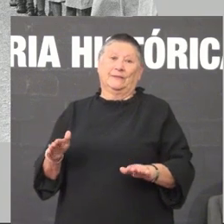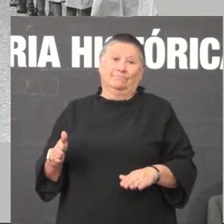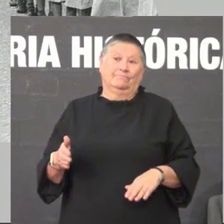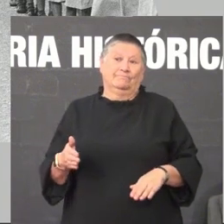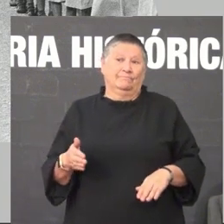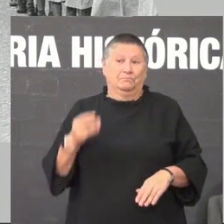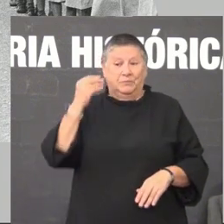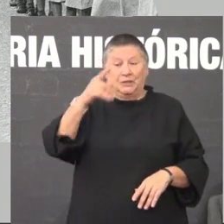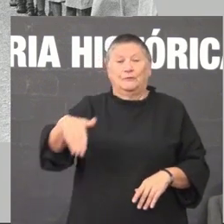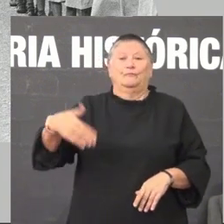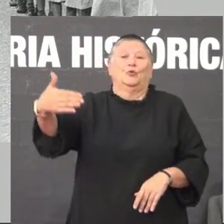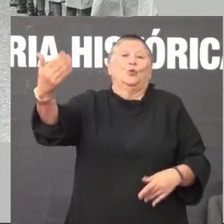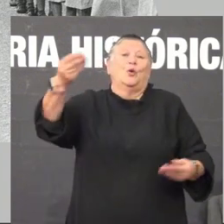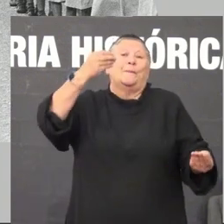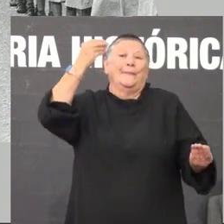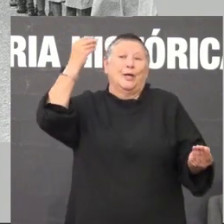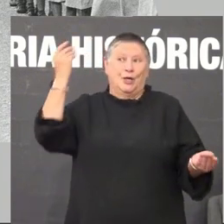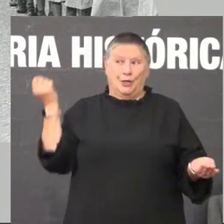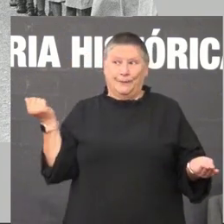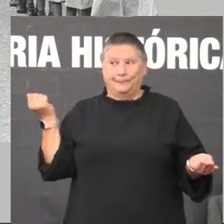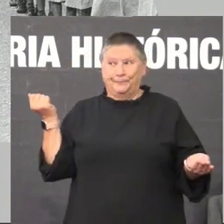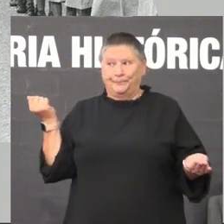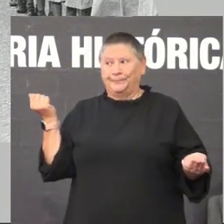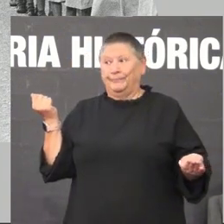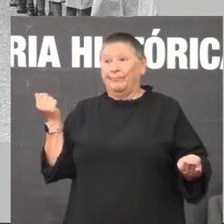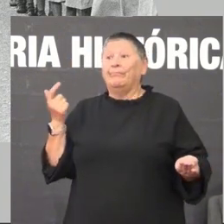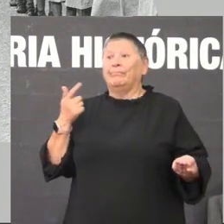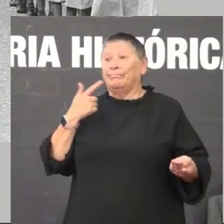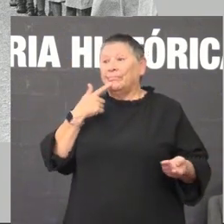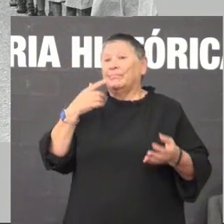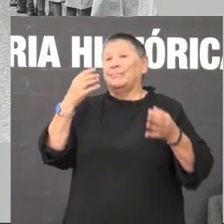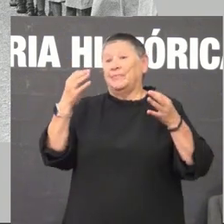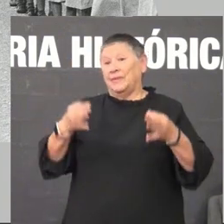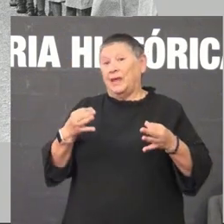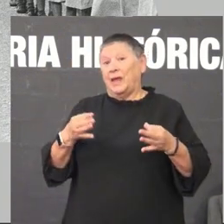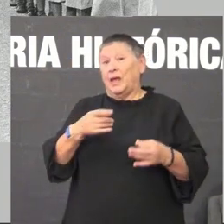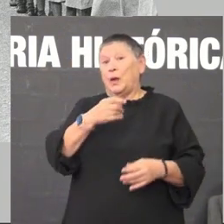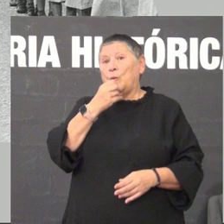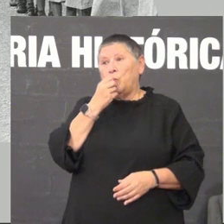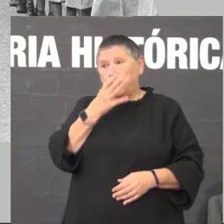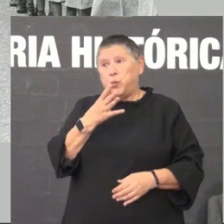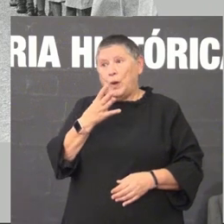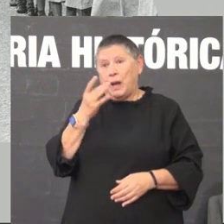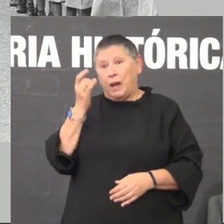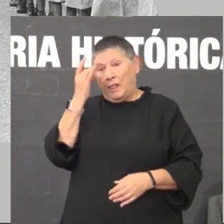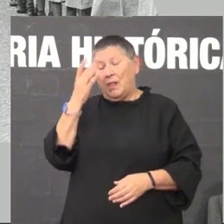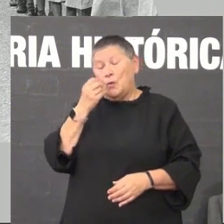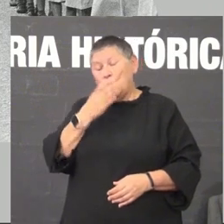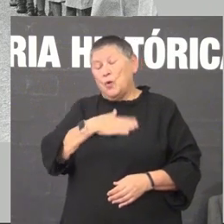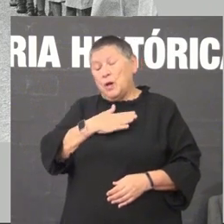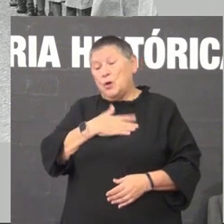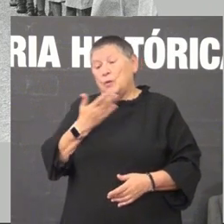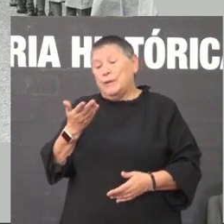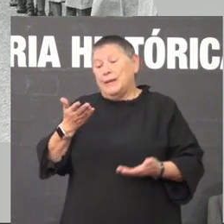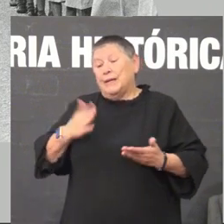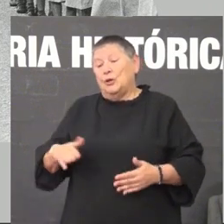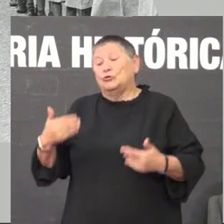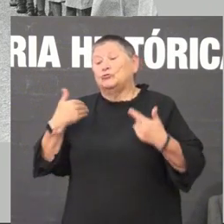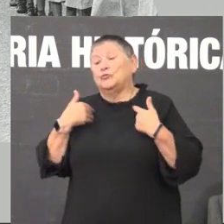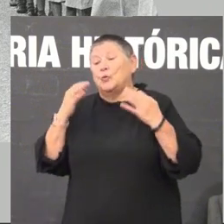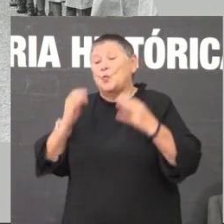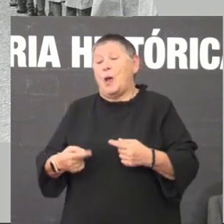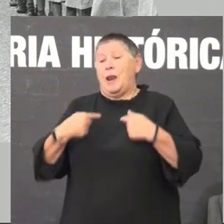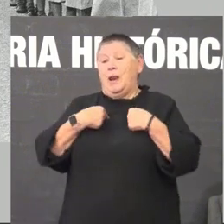futuro mas facíeno sempre coa mellor das intencións de que os fillos as fillas non padecesen ou que eles